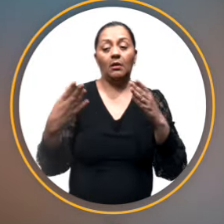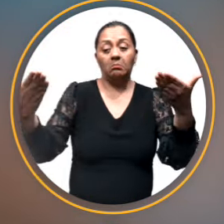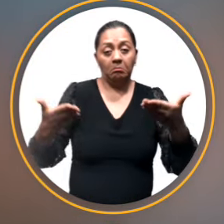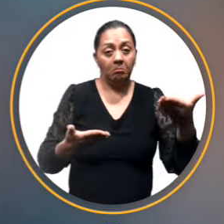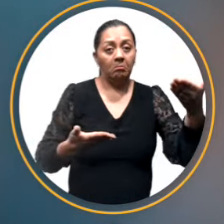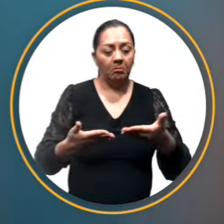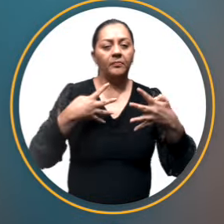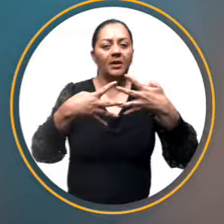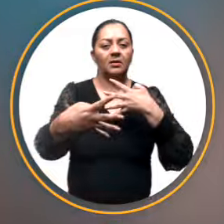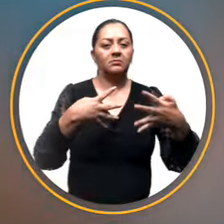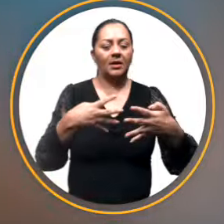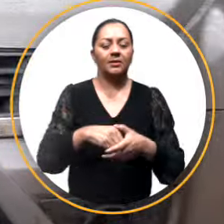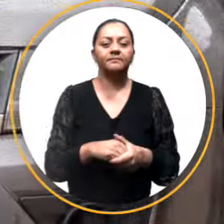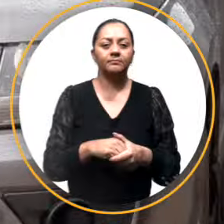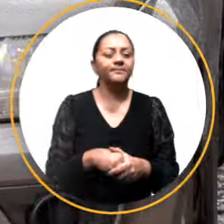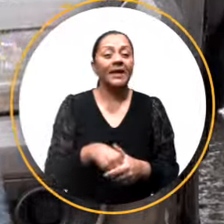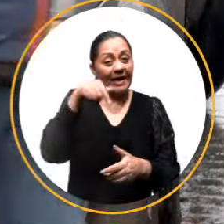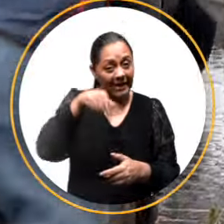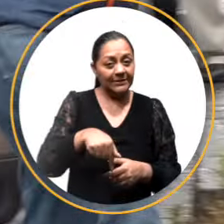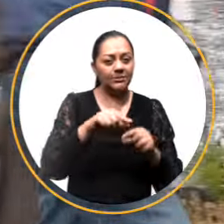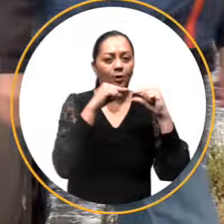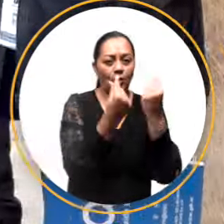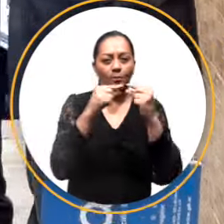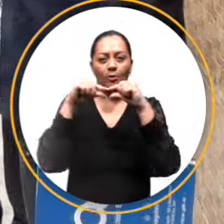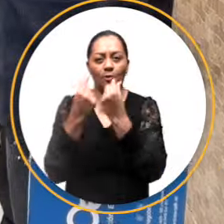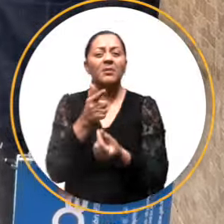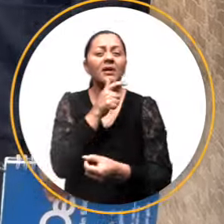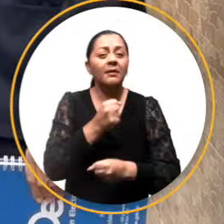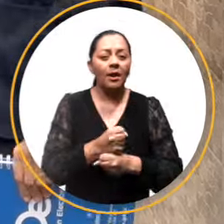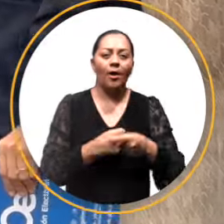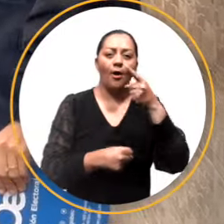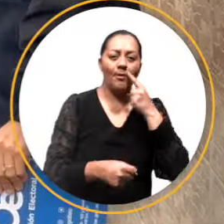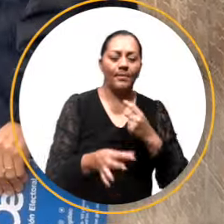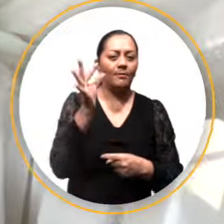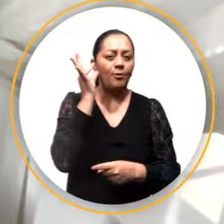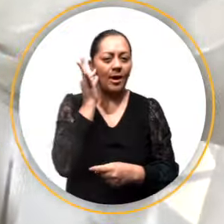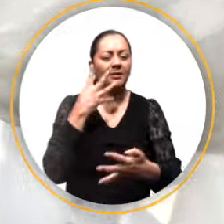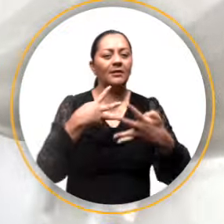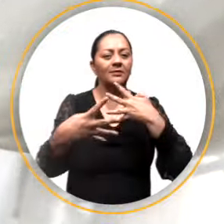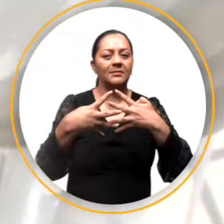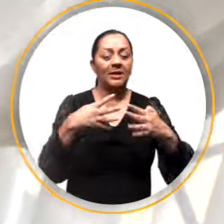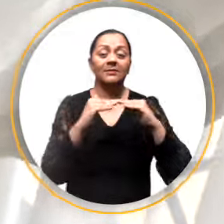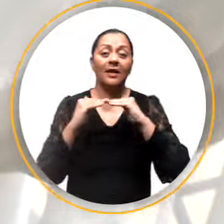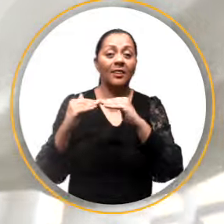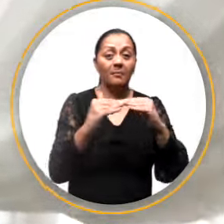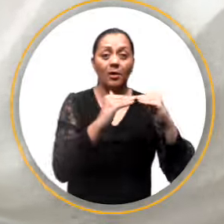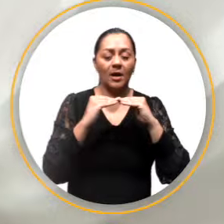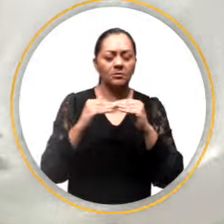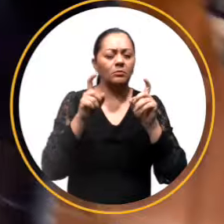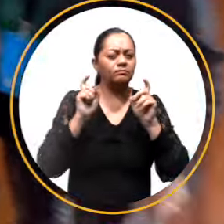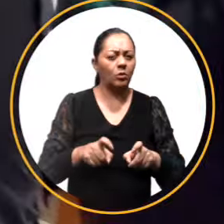Electoral de manera transparente. Estas misiones, conformadas por hombres y mujeres, comprometidos con la transparencia y la